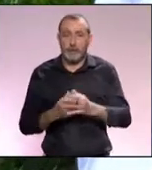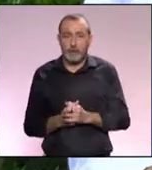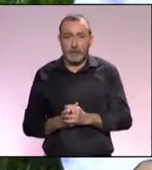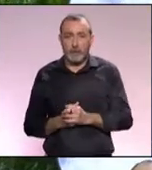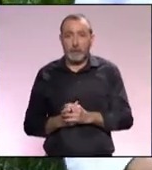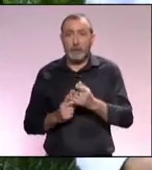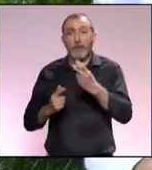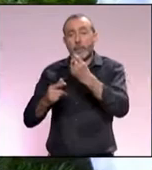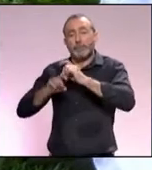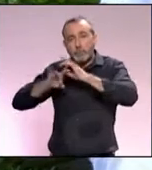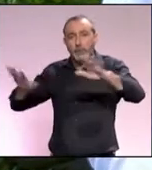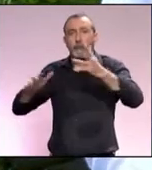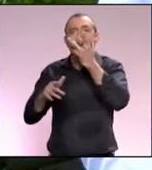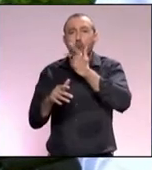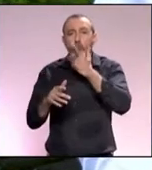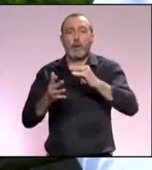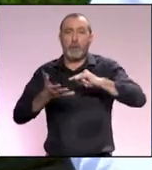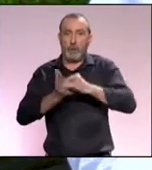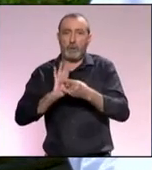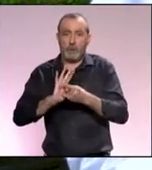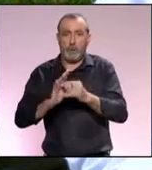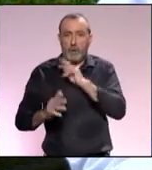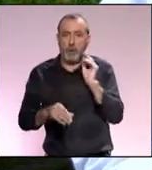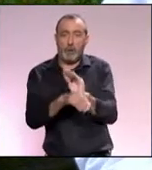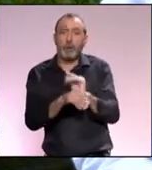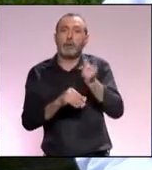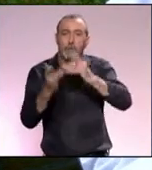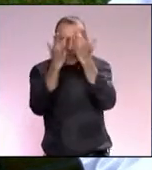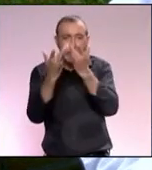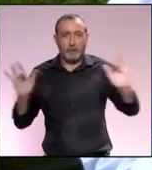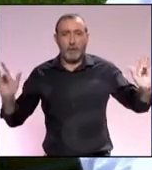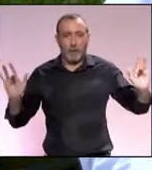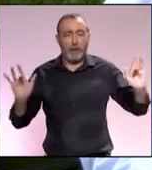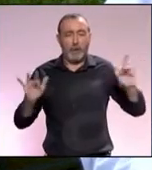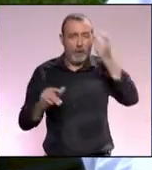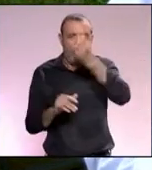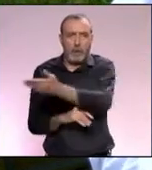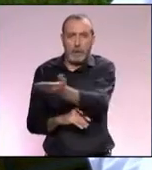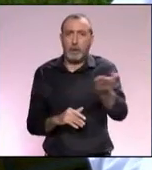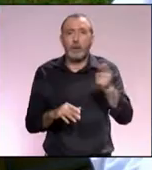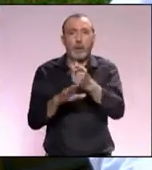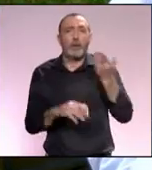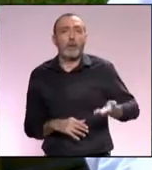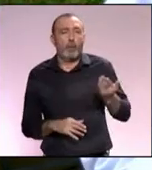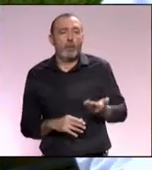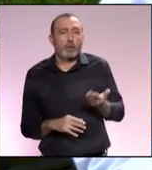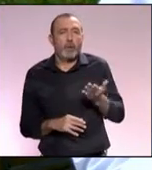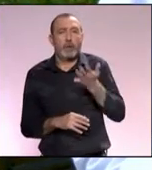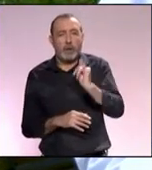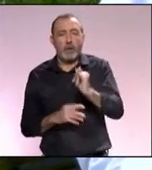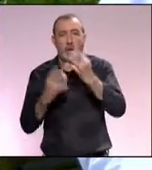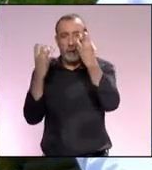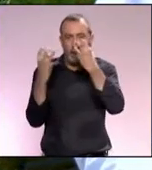sobre todo, dar a conocer este proyecto y sensibilizar a la ciudadanía de la importancia de